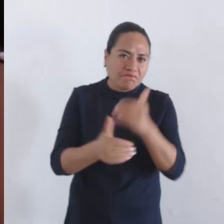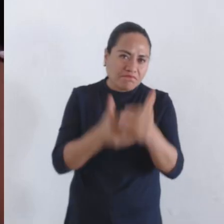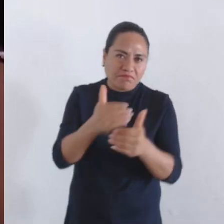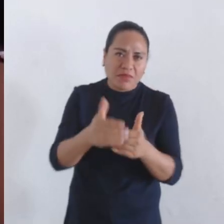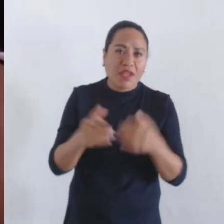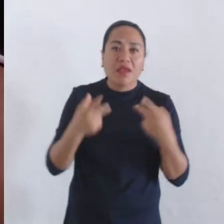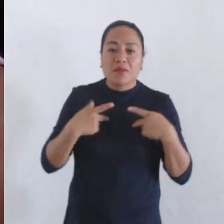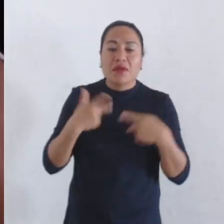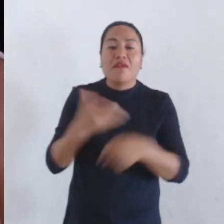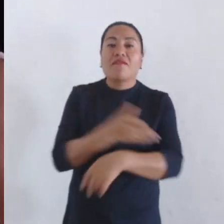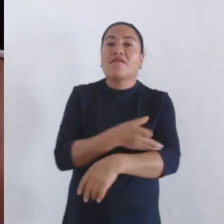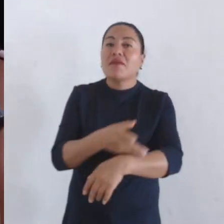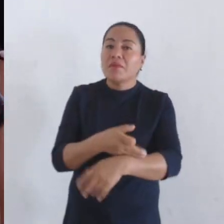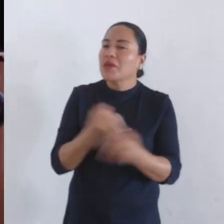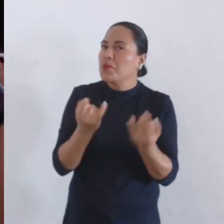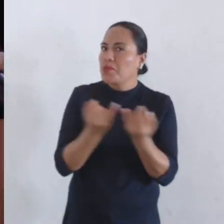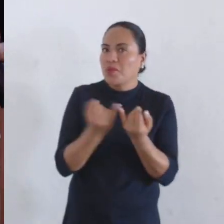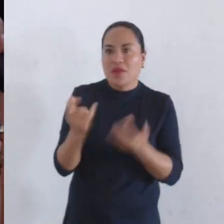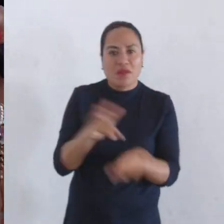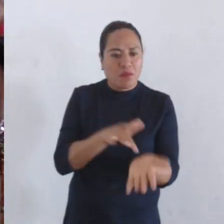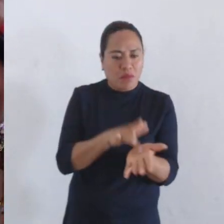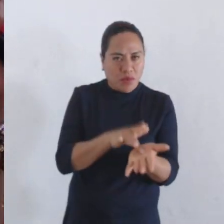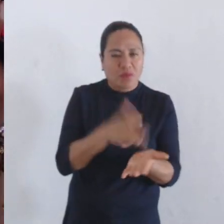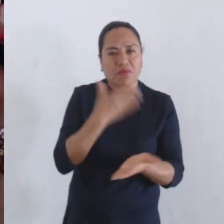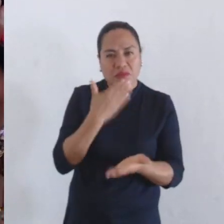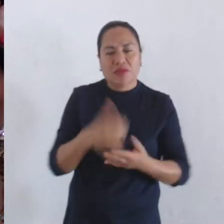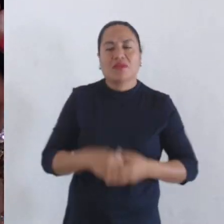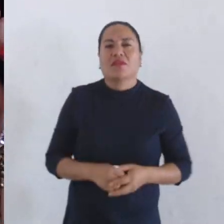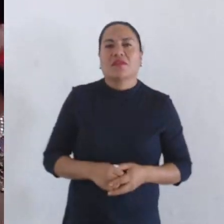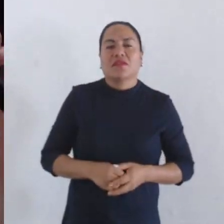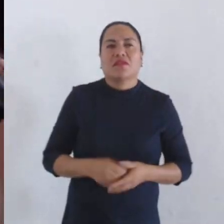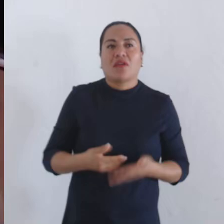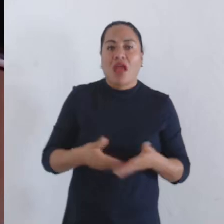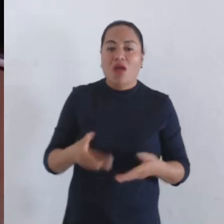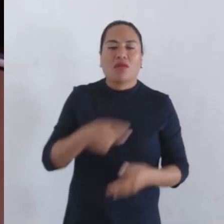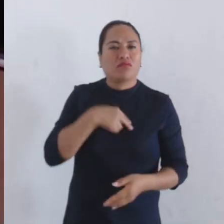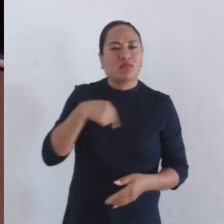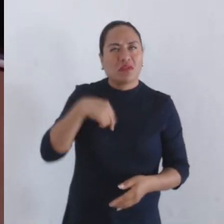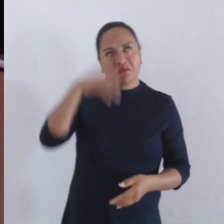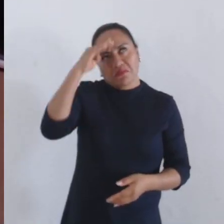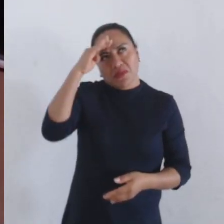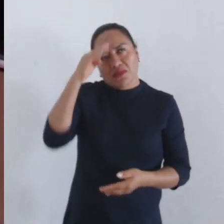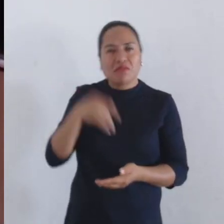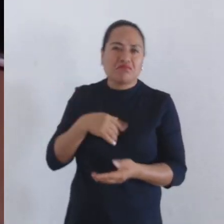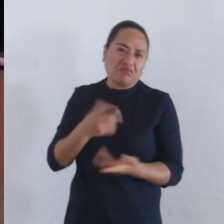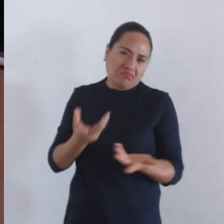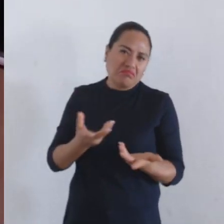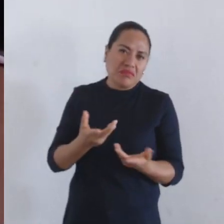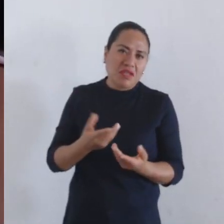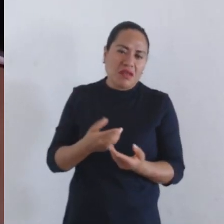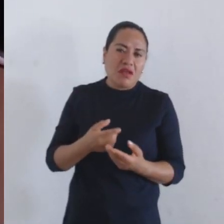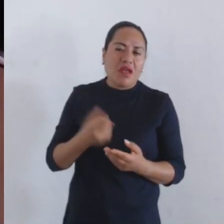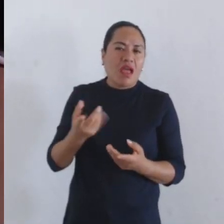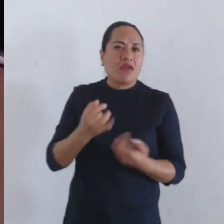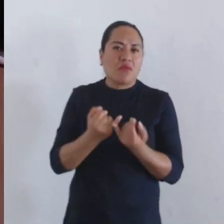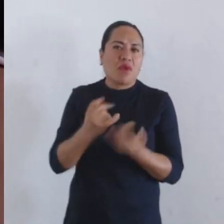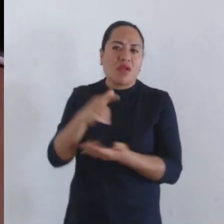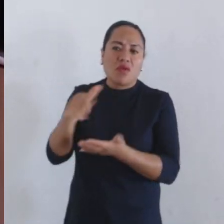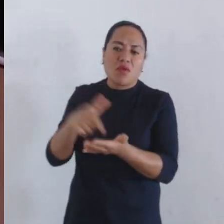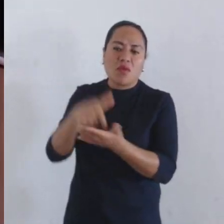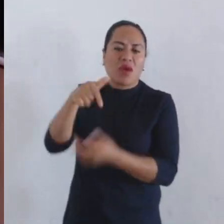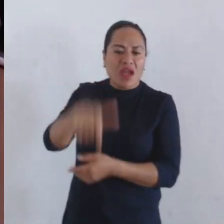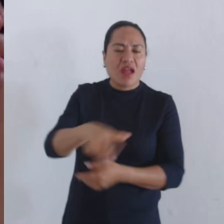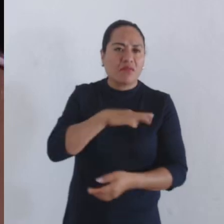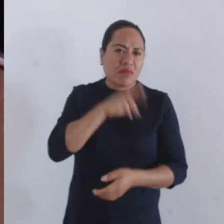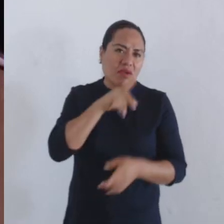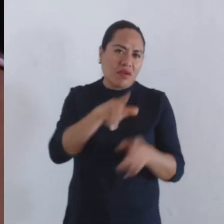familias por supuesto, y en esta ocasión decidimos proponer que se habilite el espacio para hacer esta